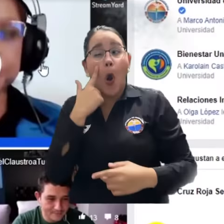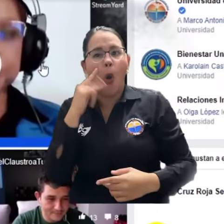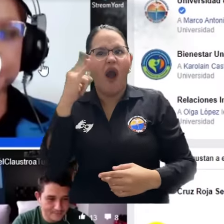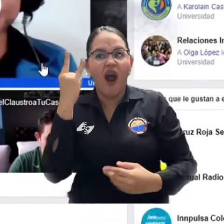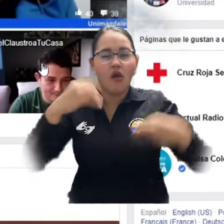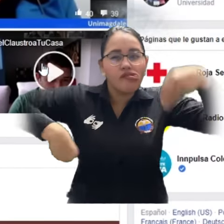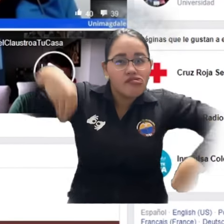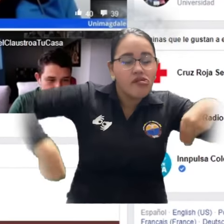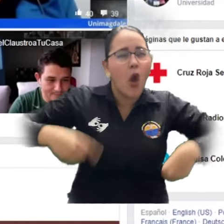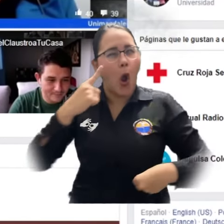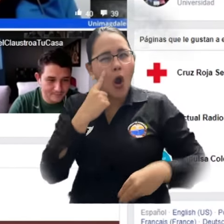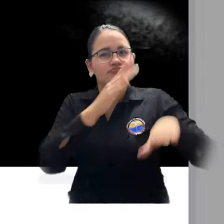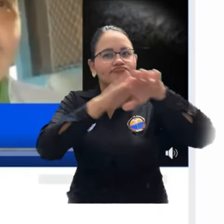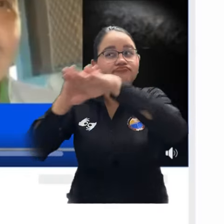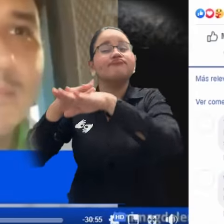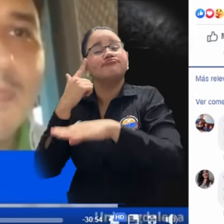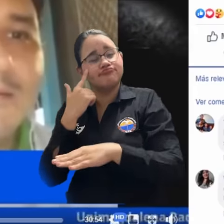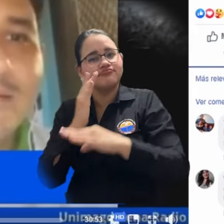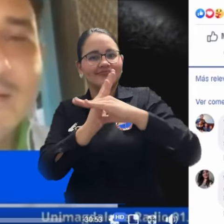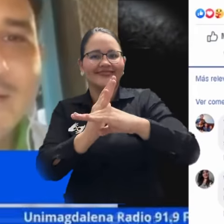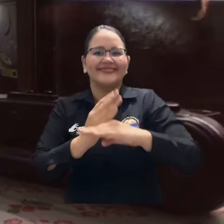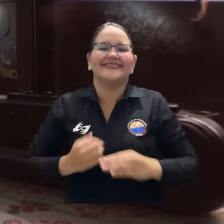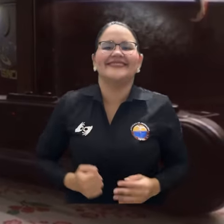institucionales de prevención de la corrupción.